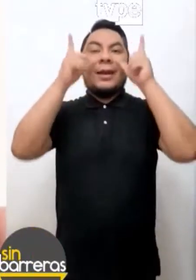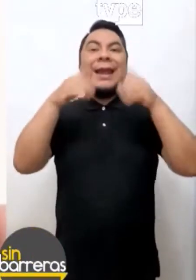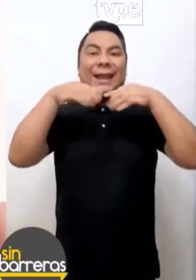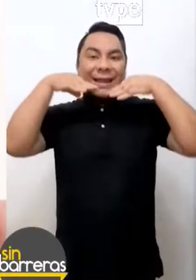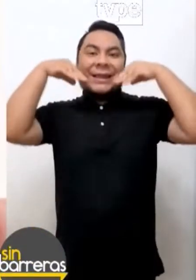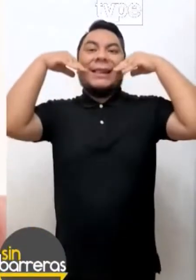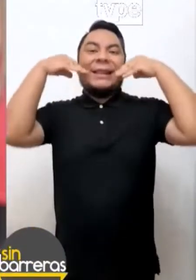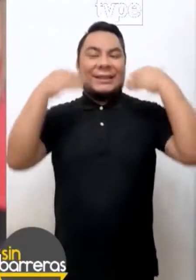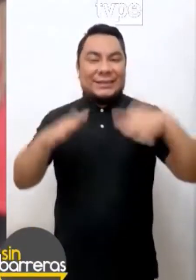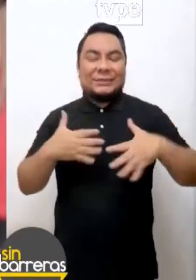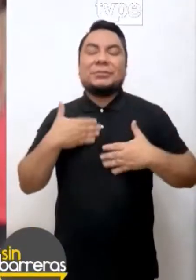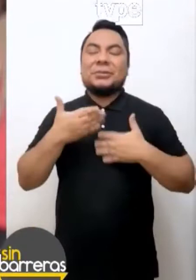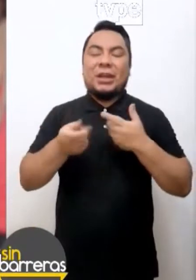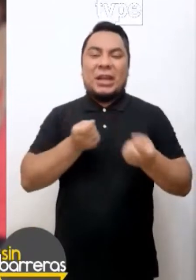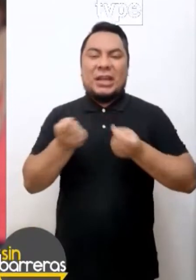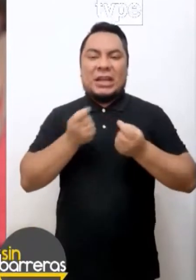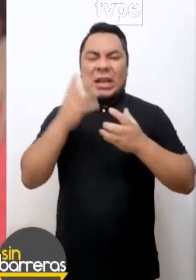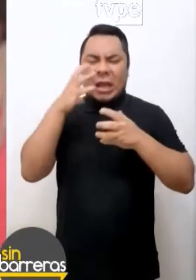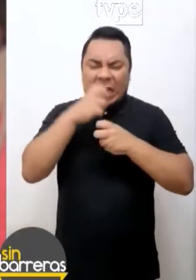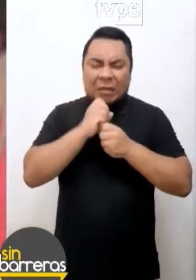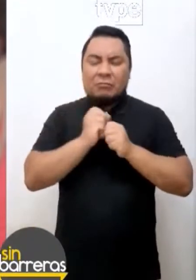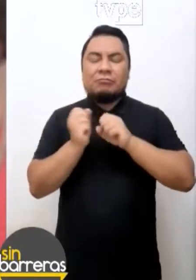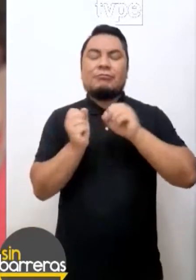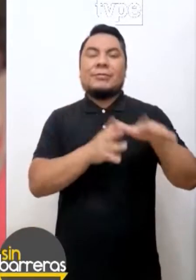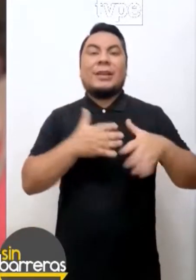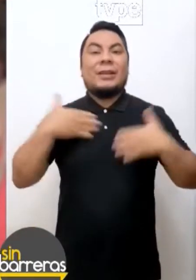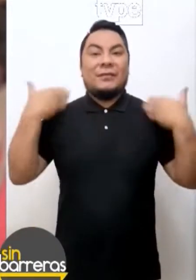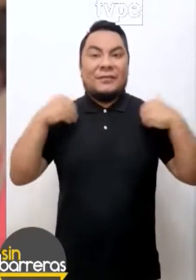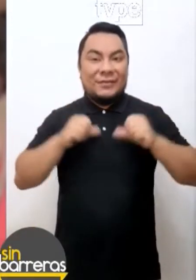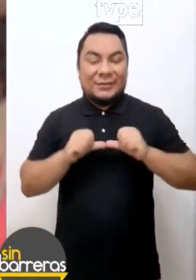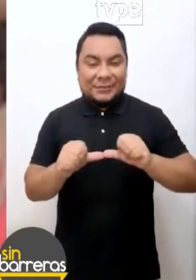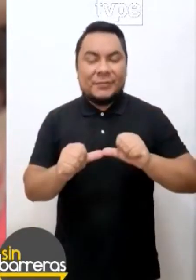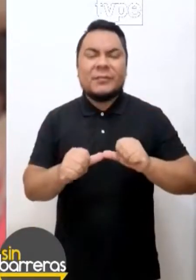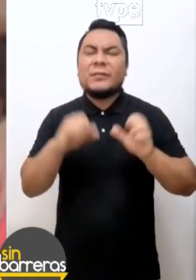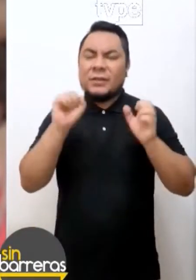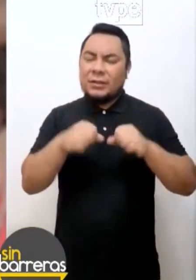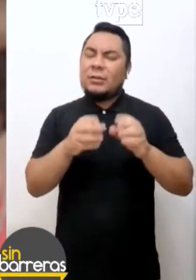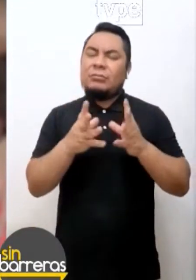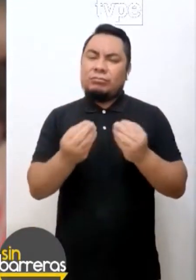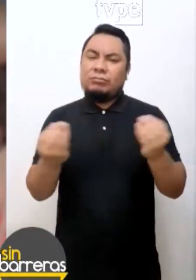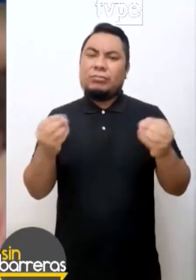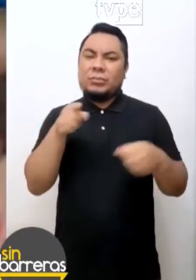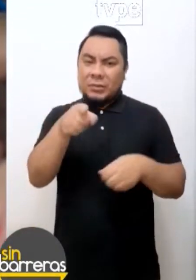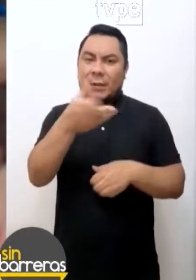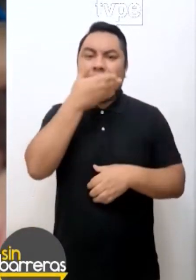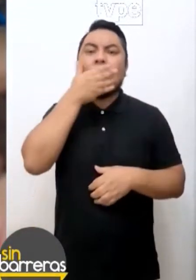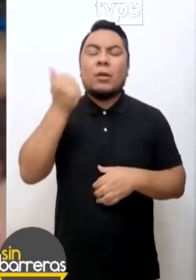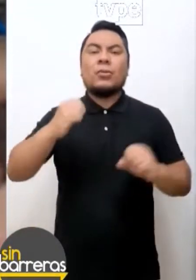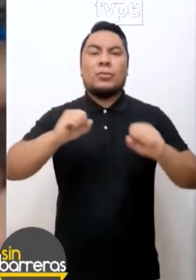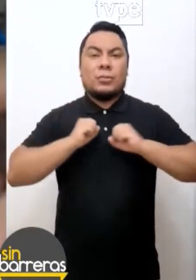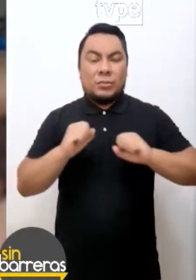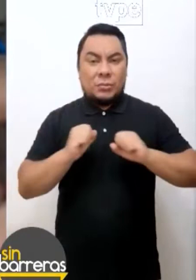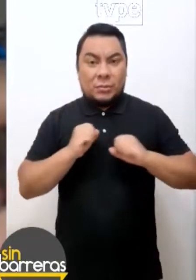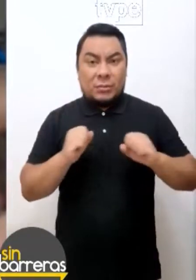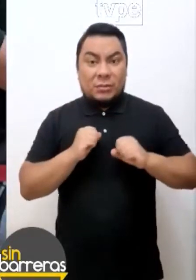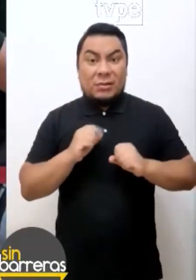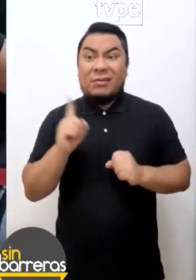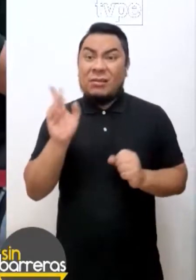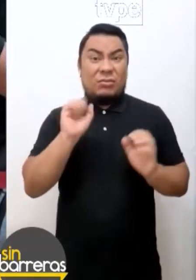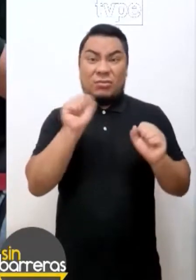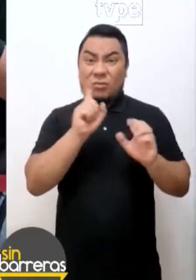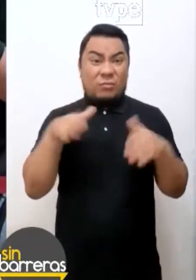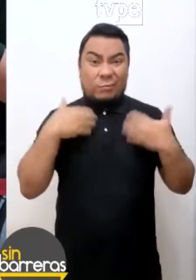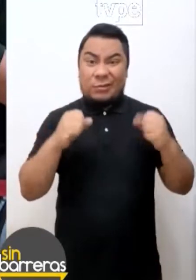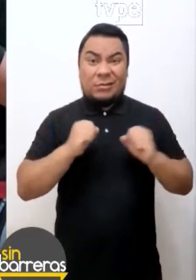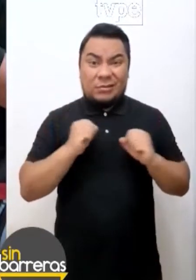alegres y vamos a poder manejar la ansiedad. Entonces, en lo que respecta, recomiendo mucho, mucho la actividad física. Si no se puede hacer